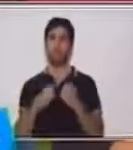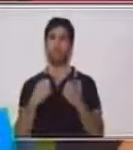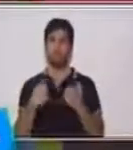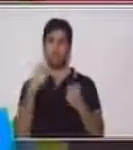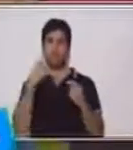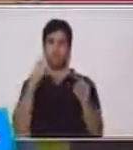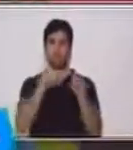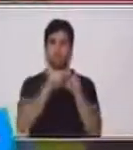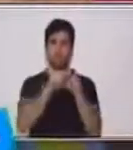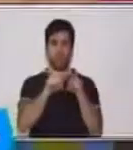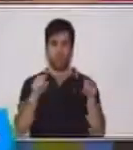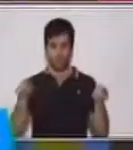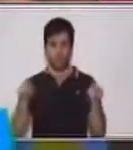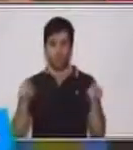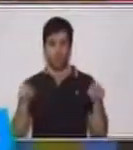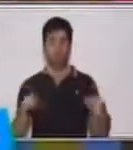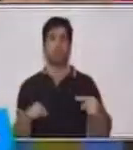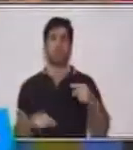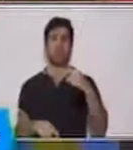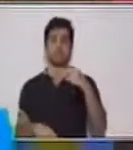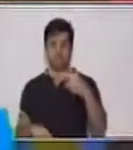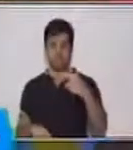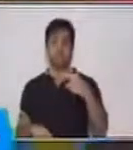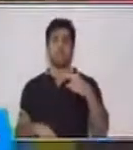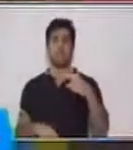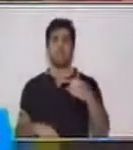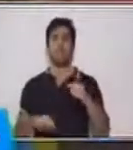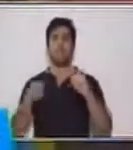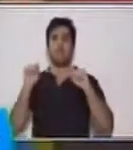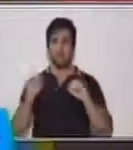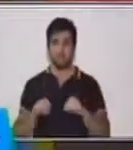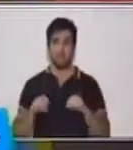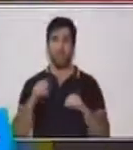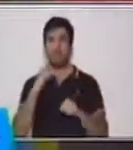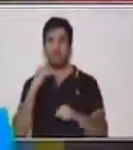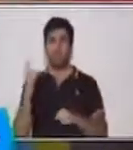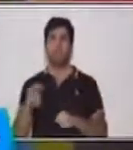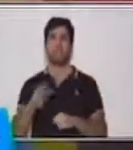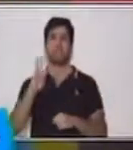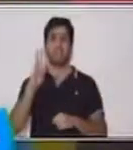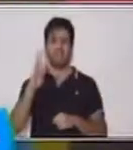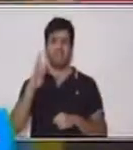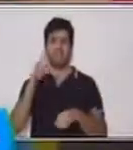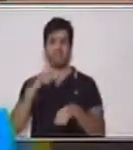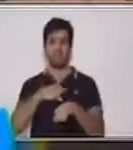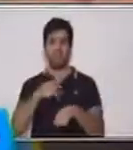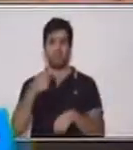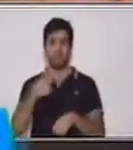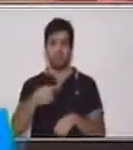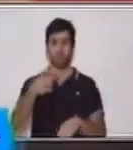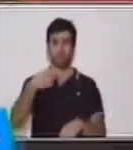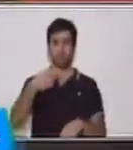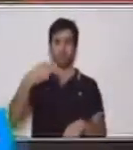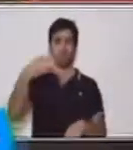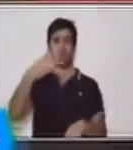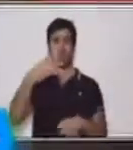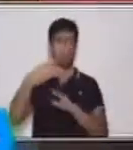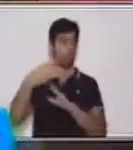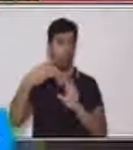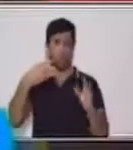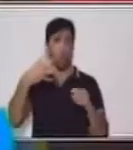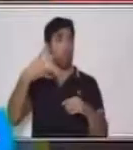la barra. La barra puede repetirse tres veces. Por ejemplo, si quisiéramos formar el número quince,